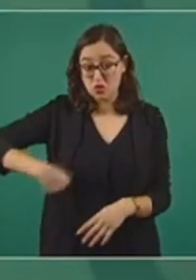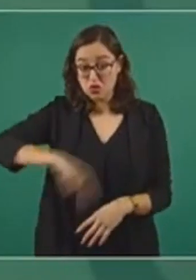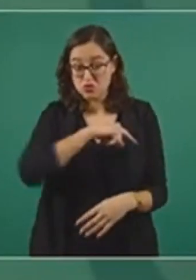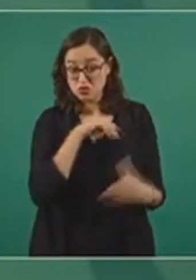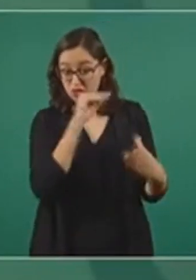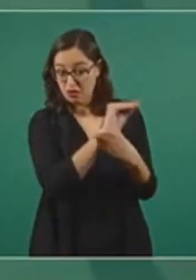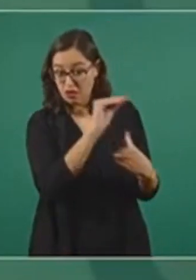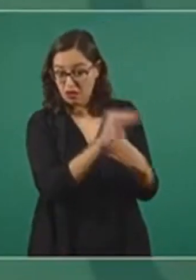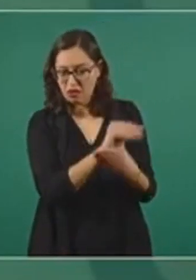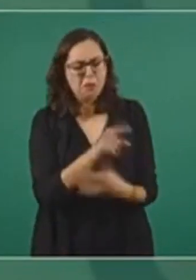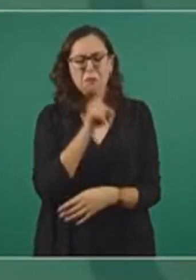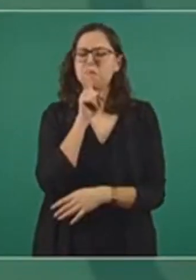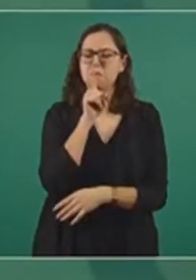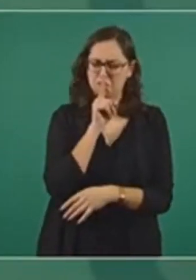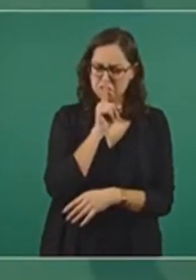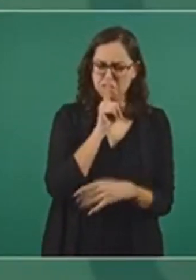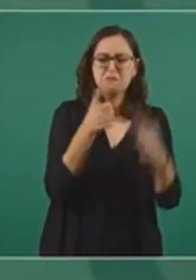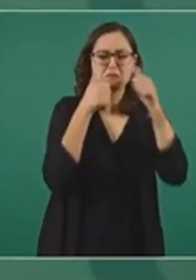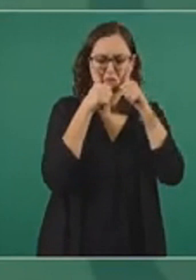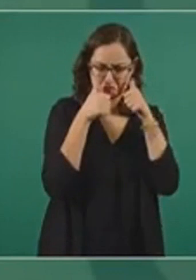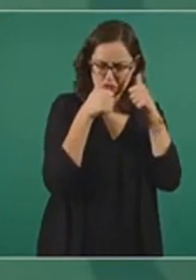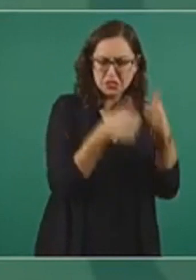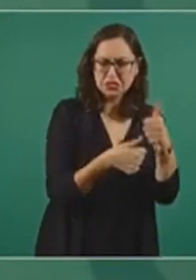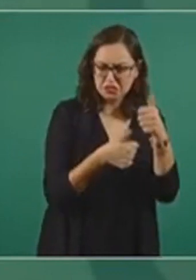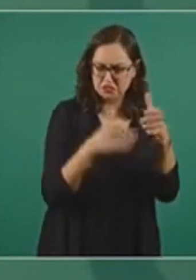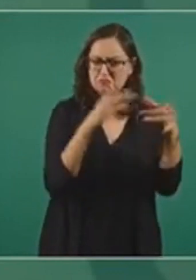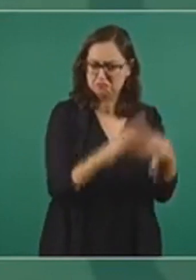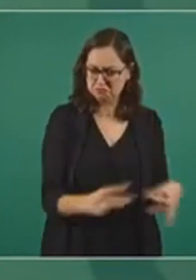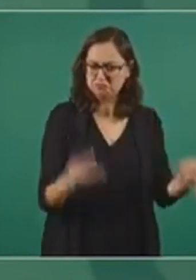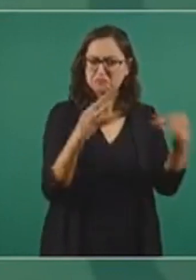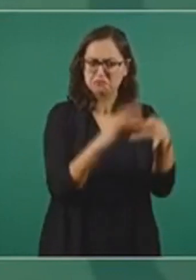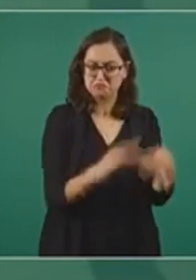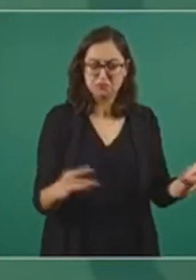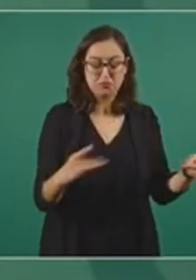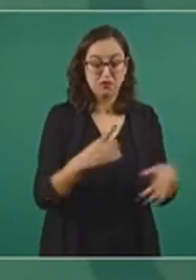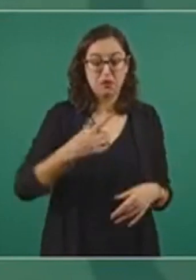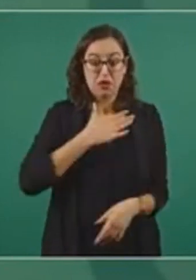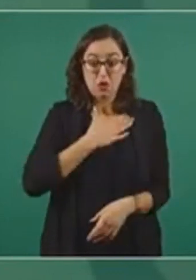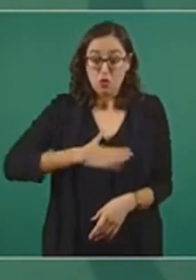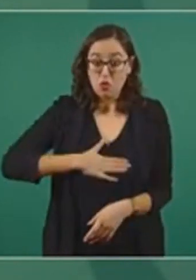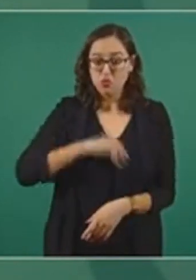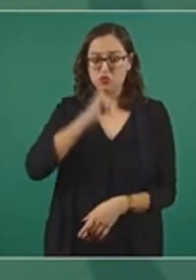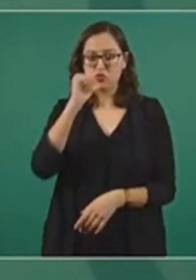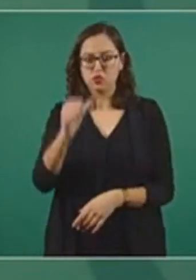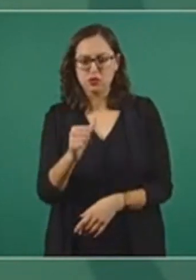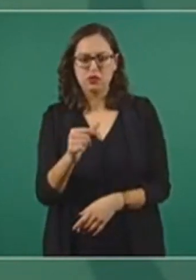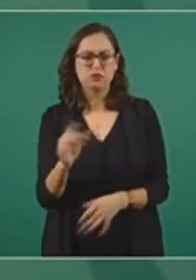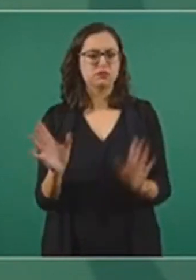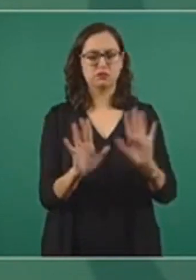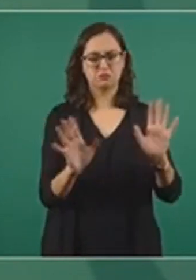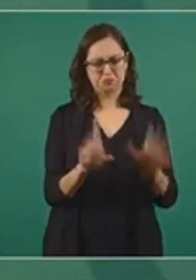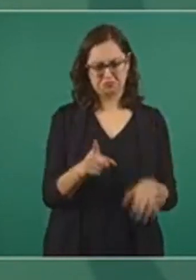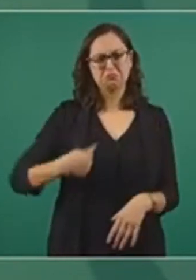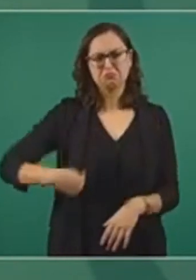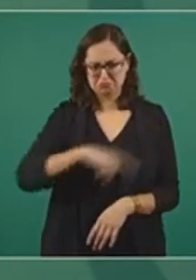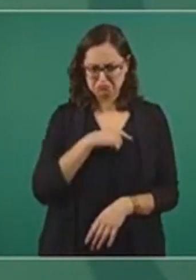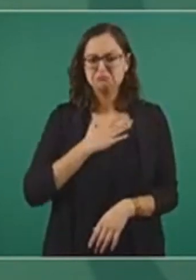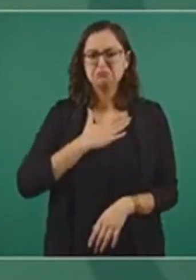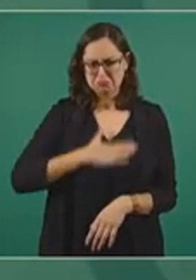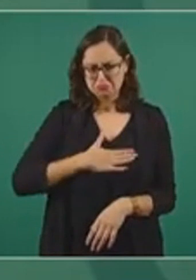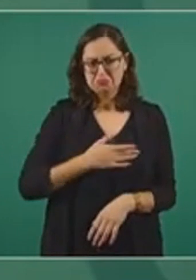atendiendo o que es una injusticia. No, nosotros no cometemos injusticia y hay que ver